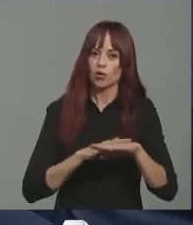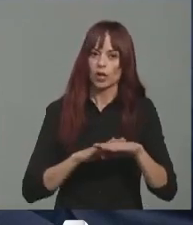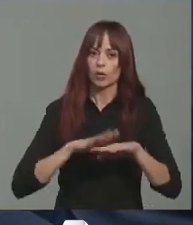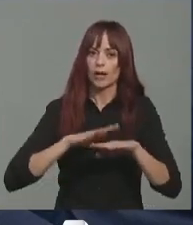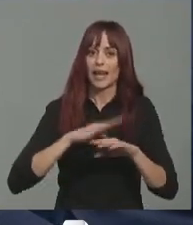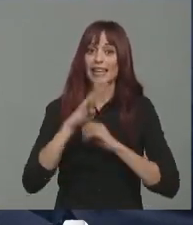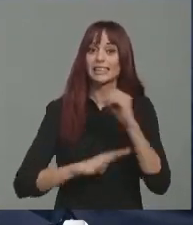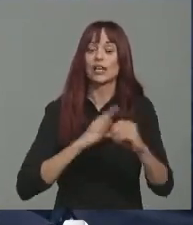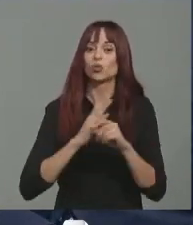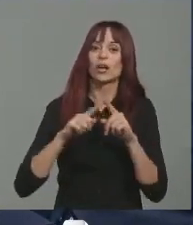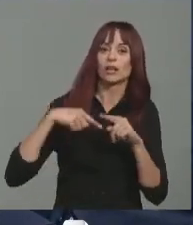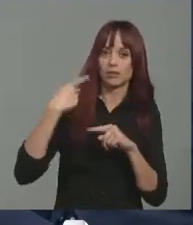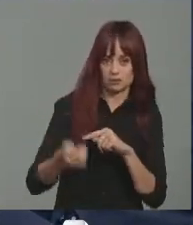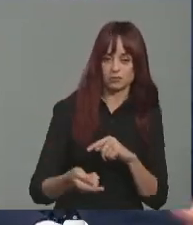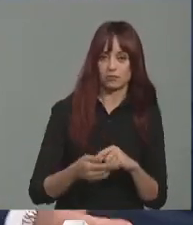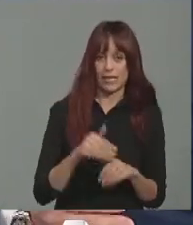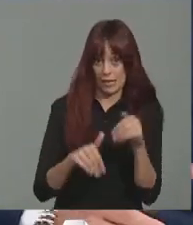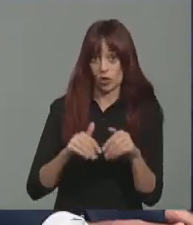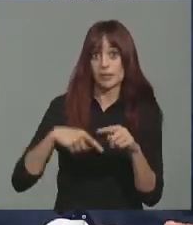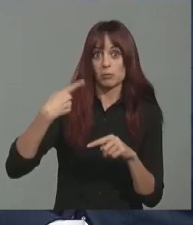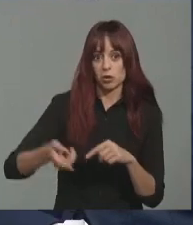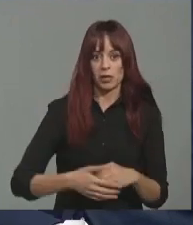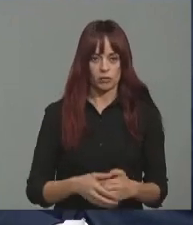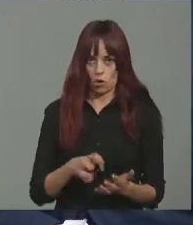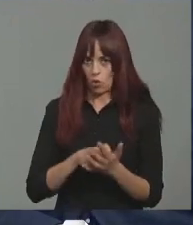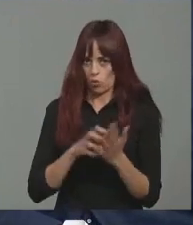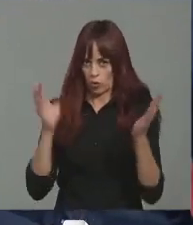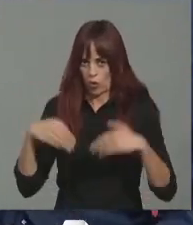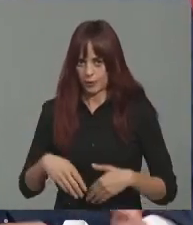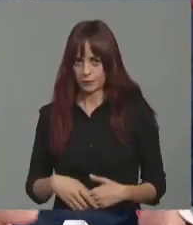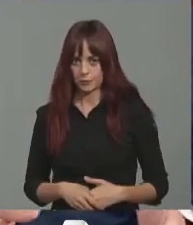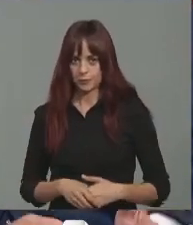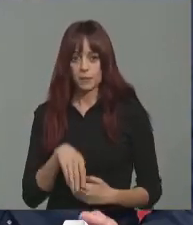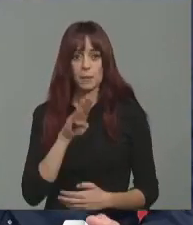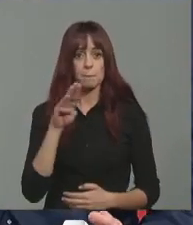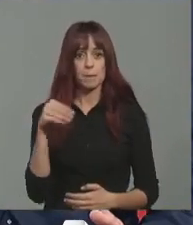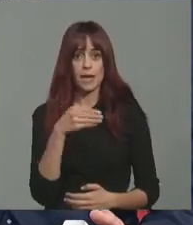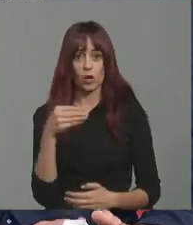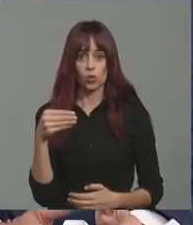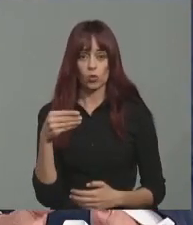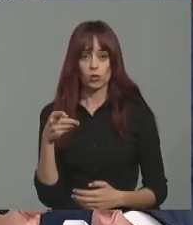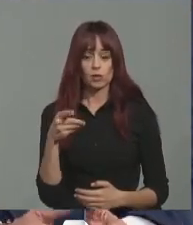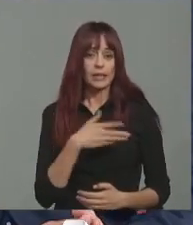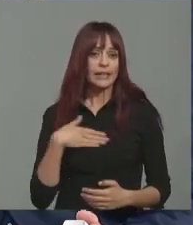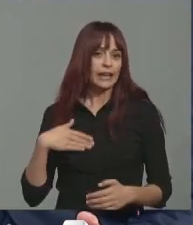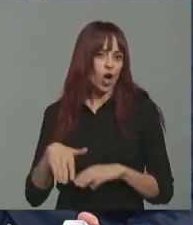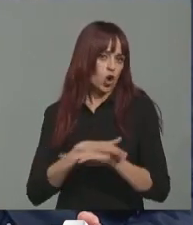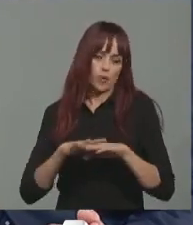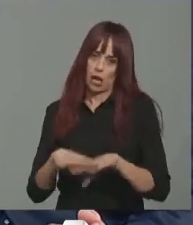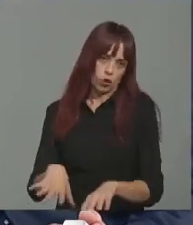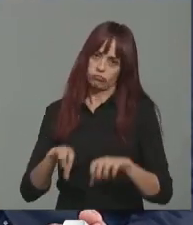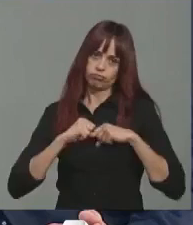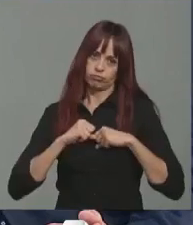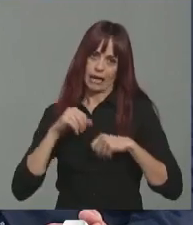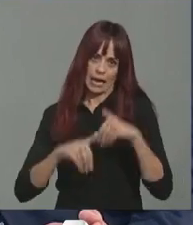la próxima legislatura, para las próximas elecciones. yo creo que nadie tiene duda de que Bildu, su aspiración máxima es gobernar en las